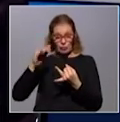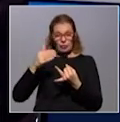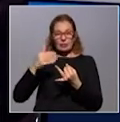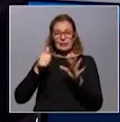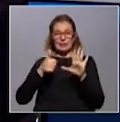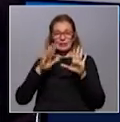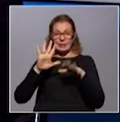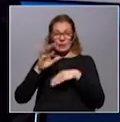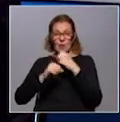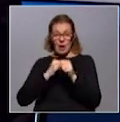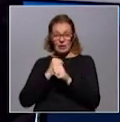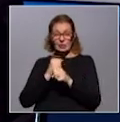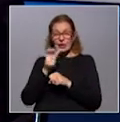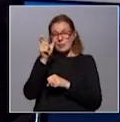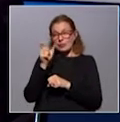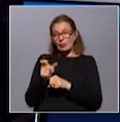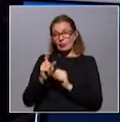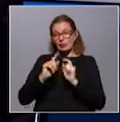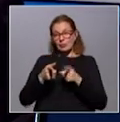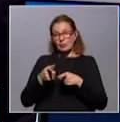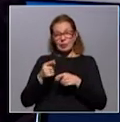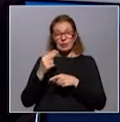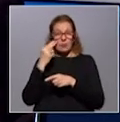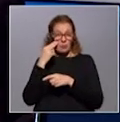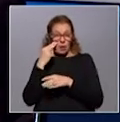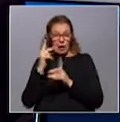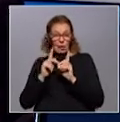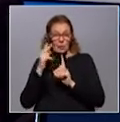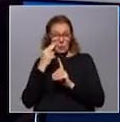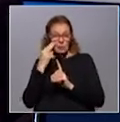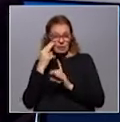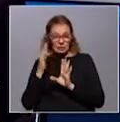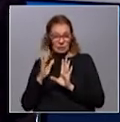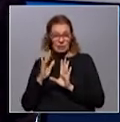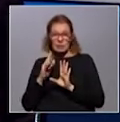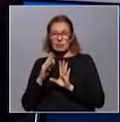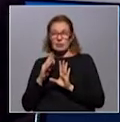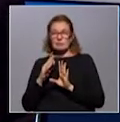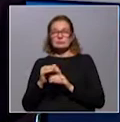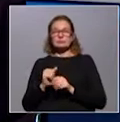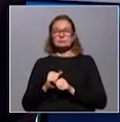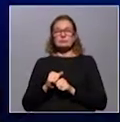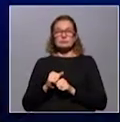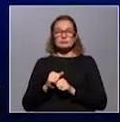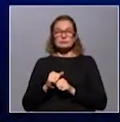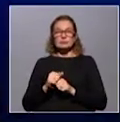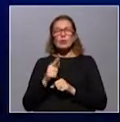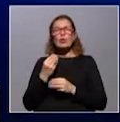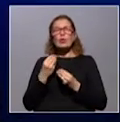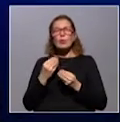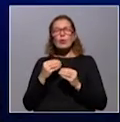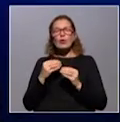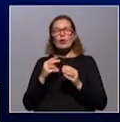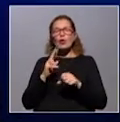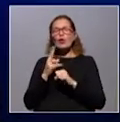65 años. Y aquellas personas que tienen una patología subyacente, una comorbilidad. ¿Y cómo se controlará el